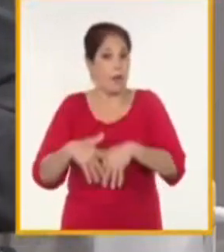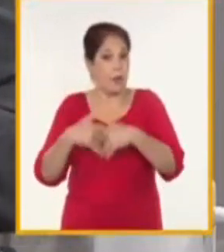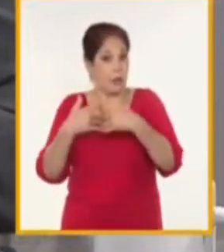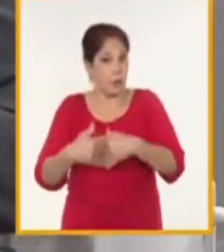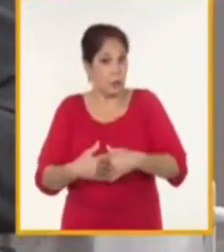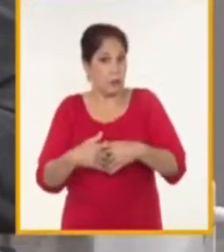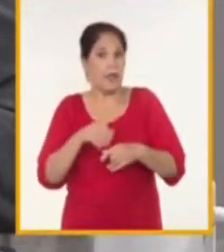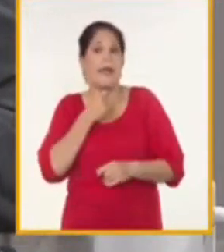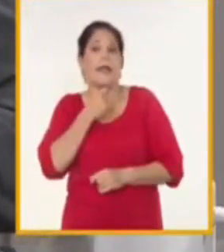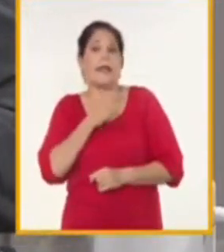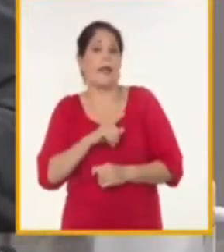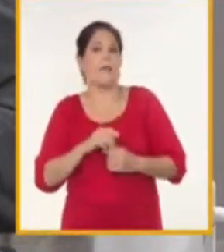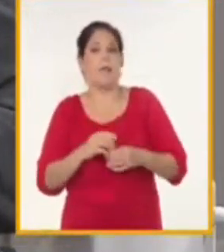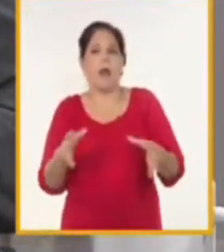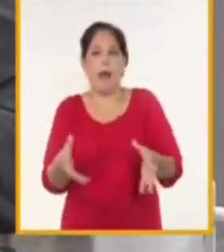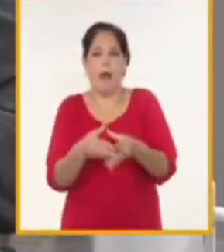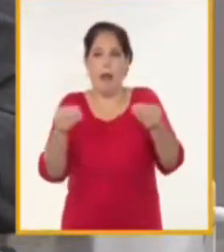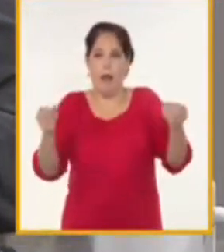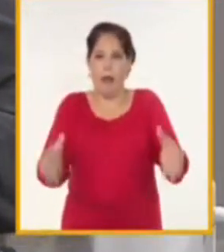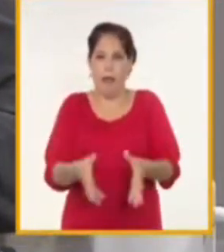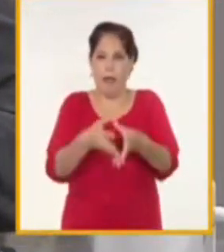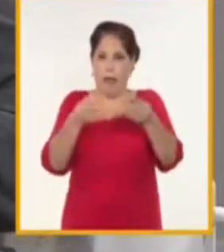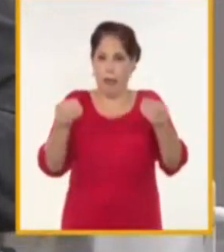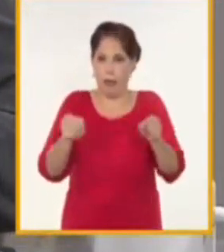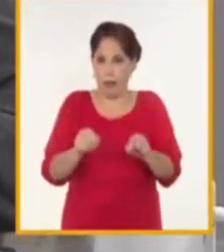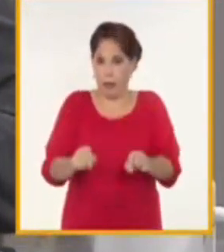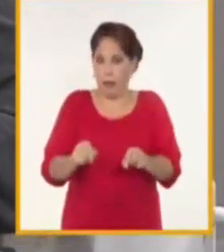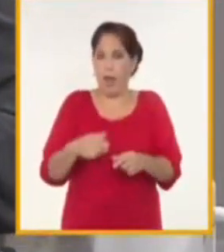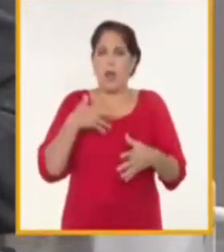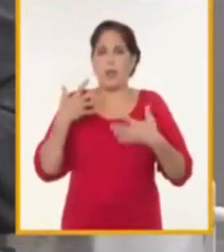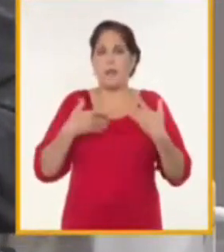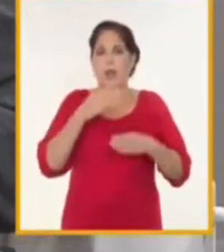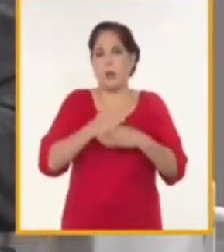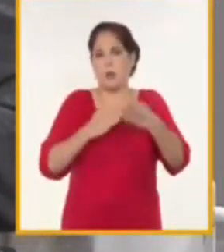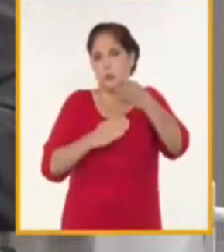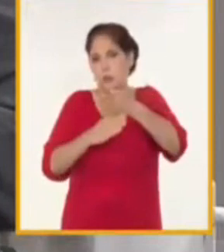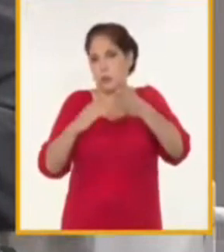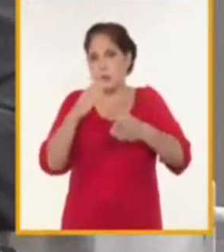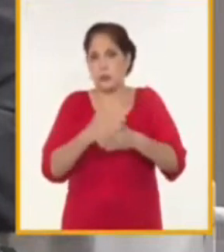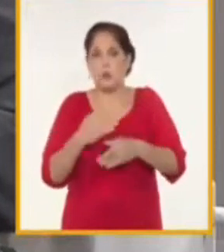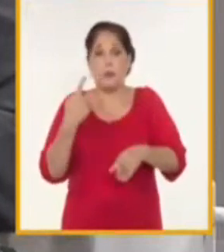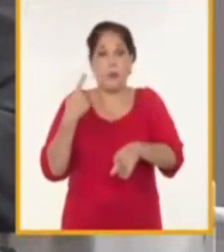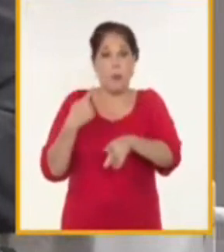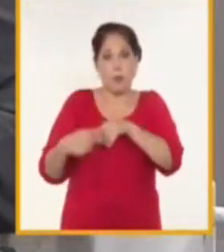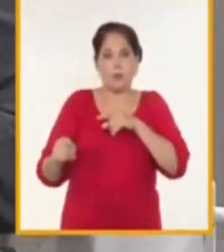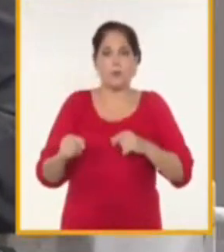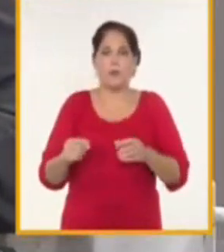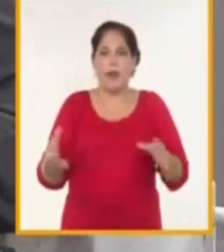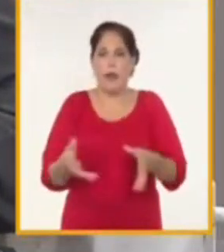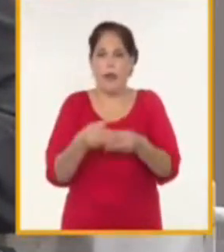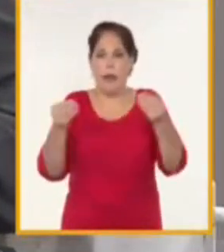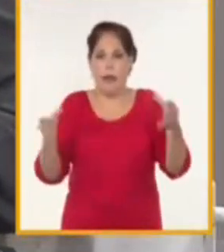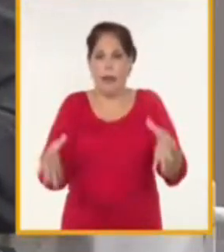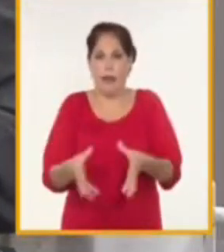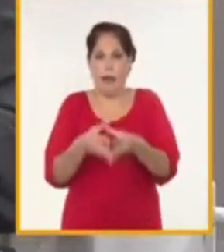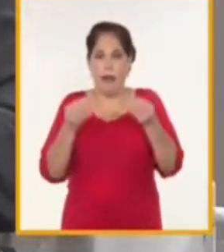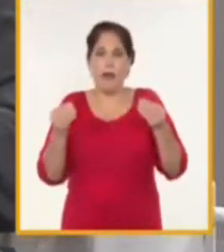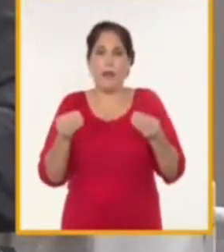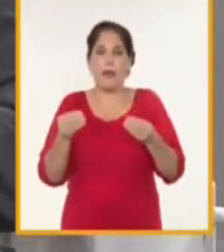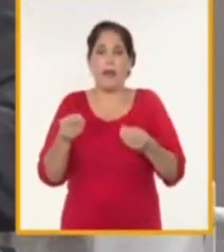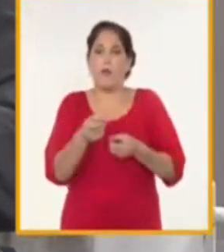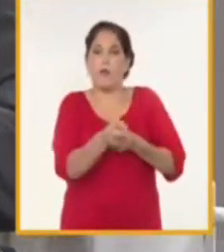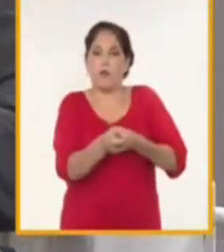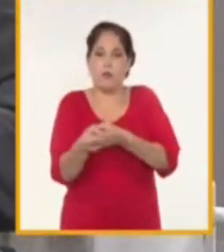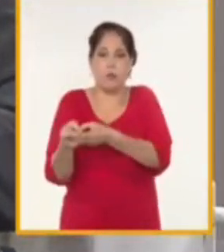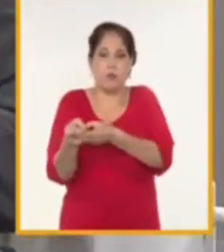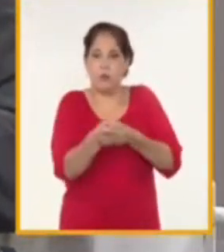en el caso de la arena sílice hoy tributan a la actividad de la construcción a la actividad de lucha contra plagas y vectores porque